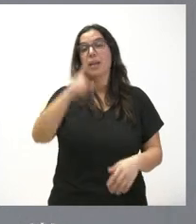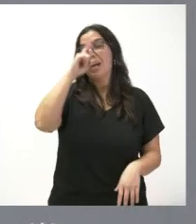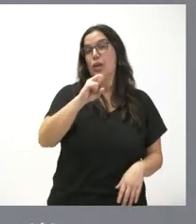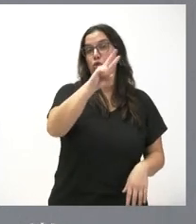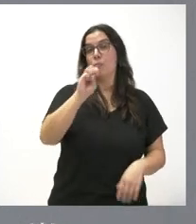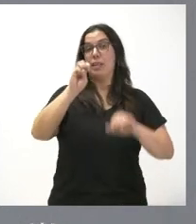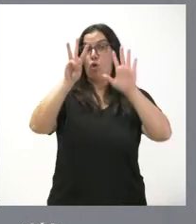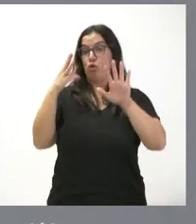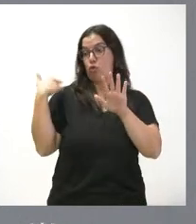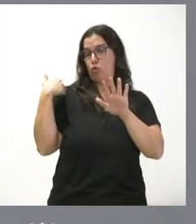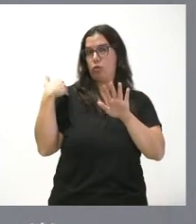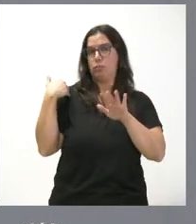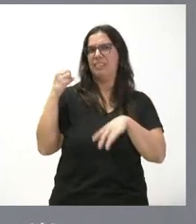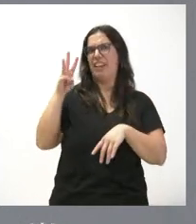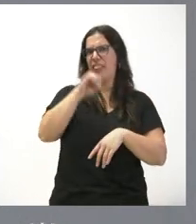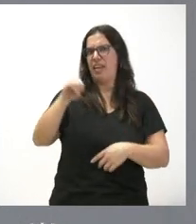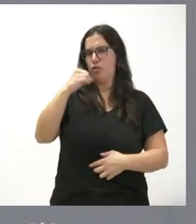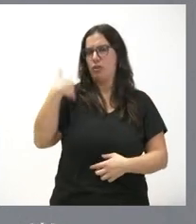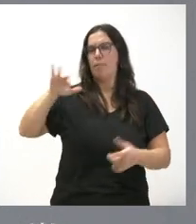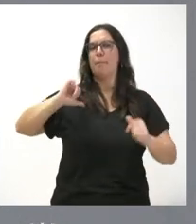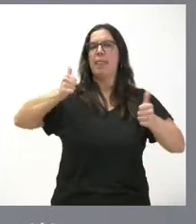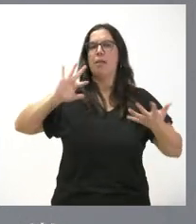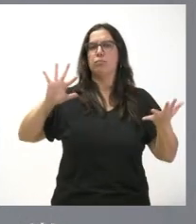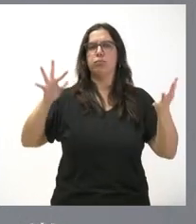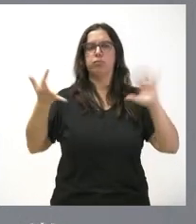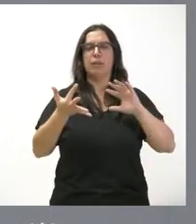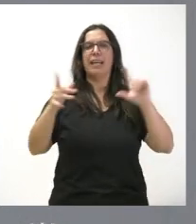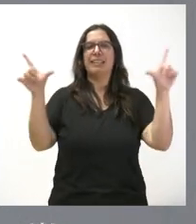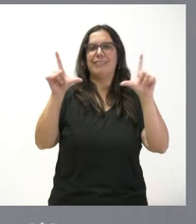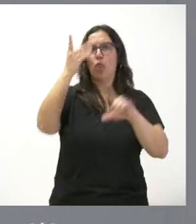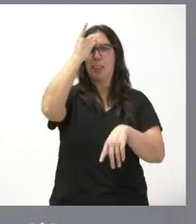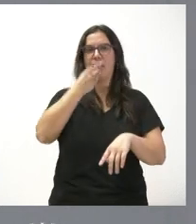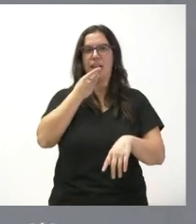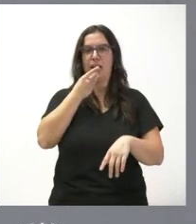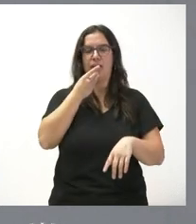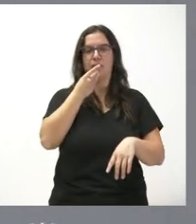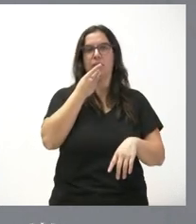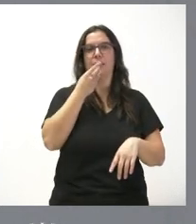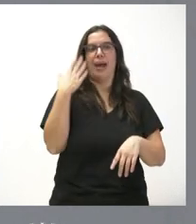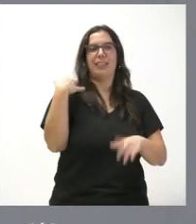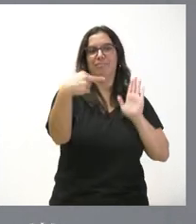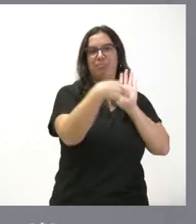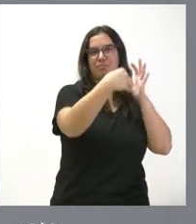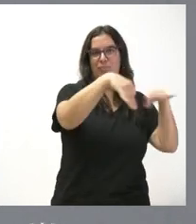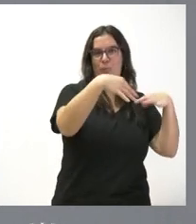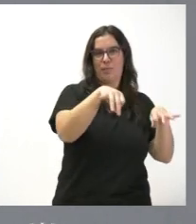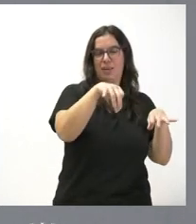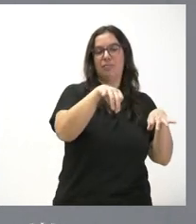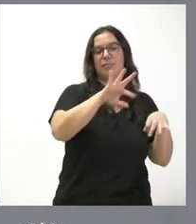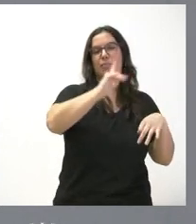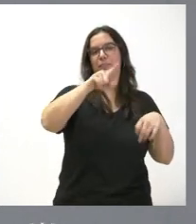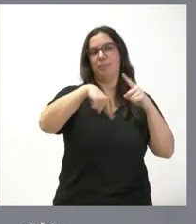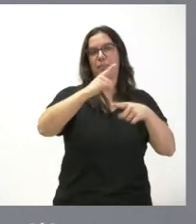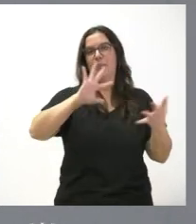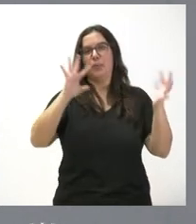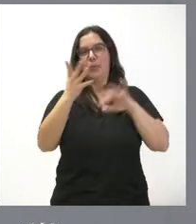13 años, comenzó la transición hacia la televisión digital desde la televisión analógica, como recordarán ustedes. En